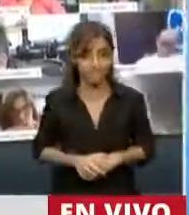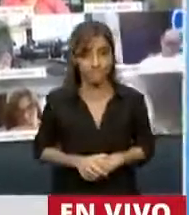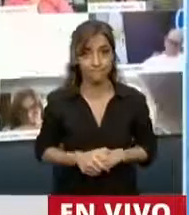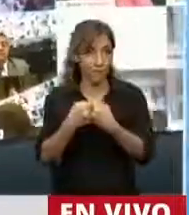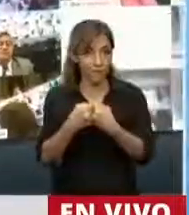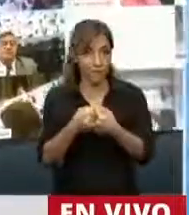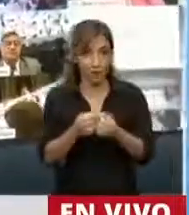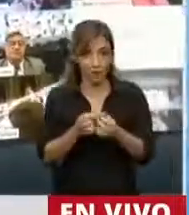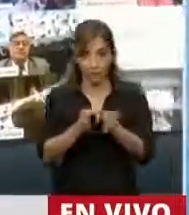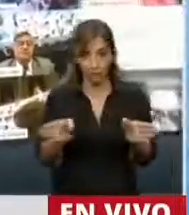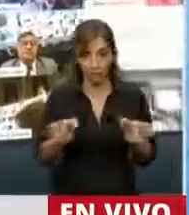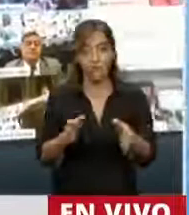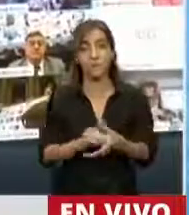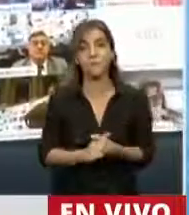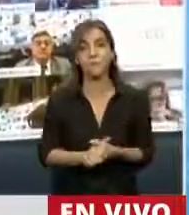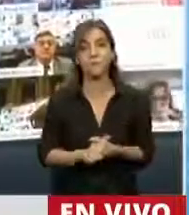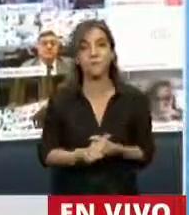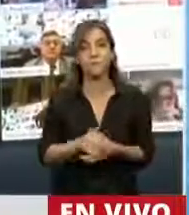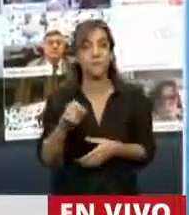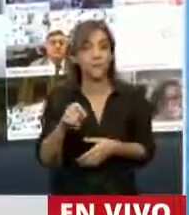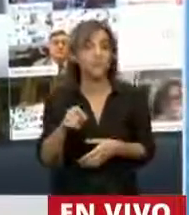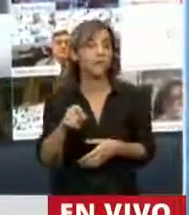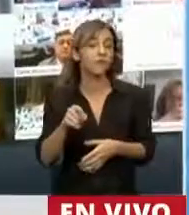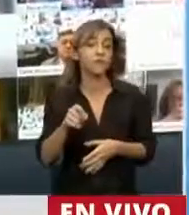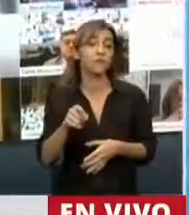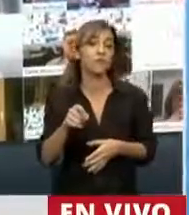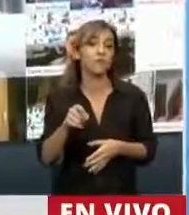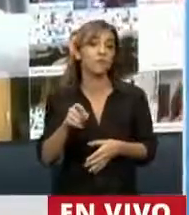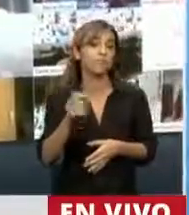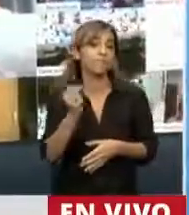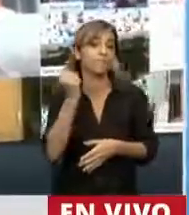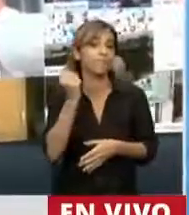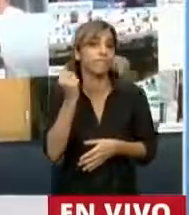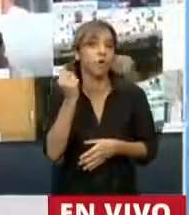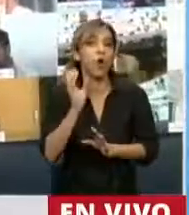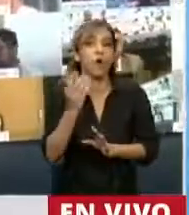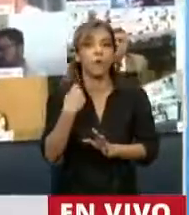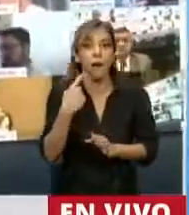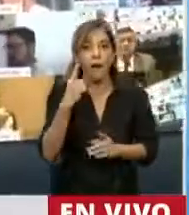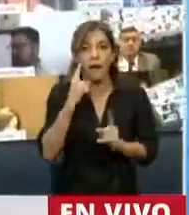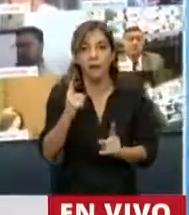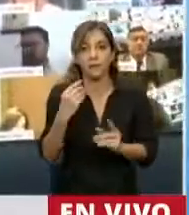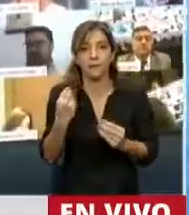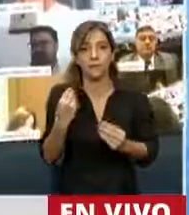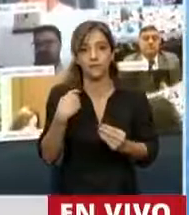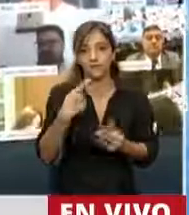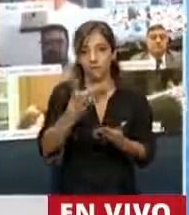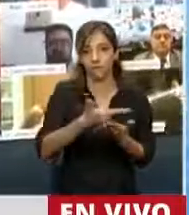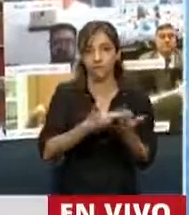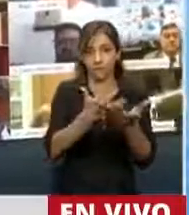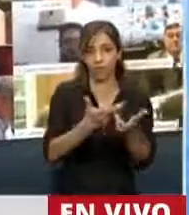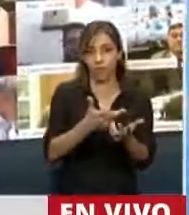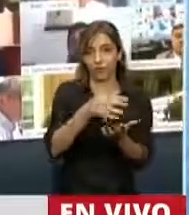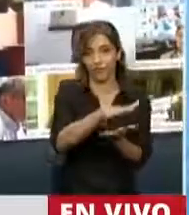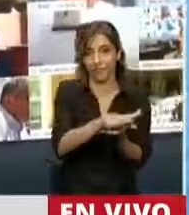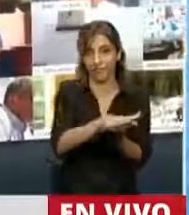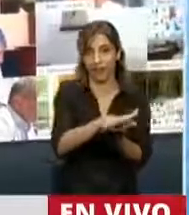diagnóstico que es el fundamento tanto del proyecto de ampliación presupuestaria como de la reestructuración